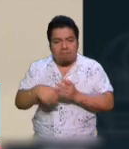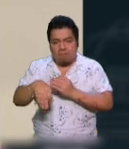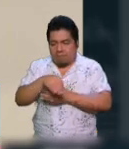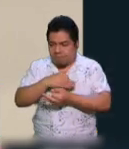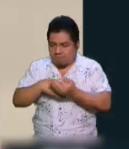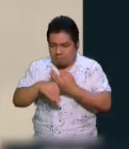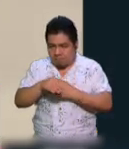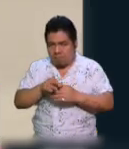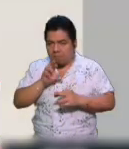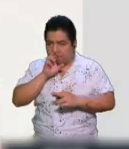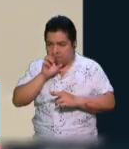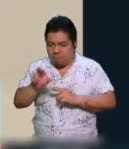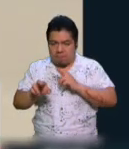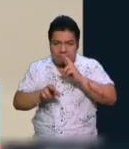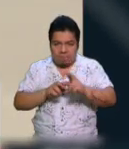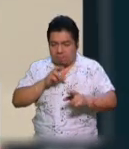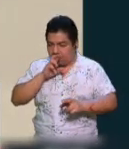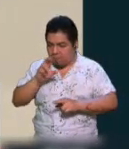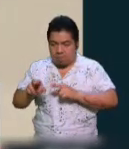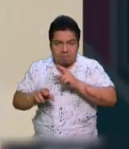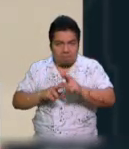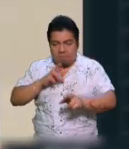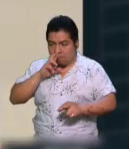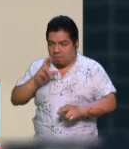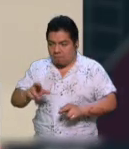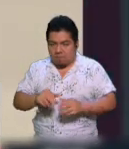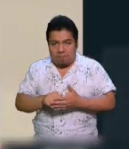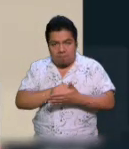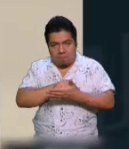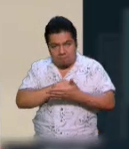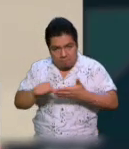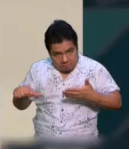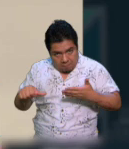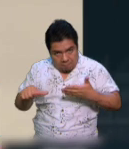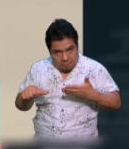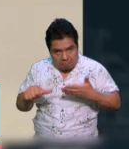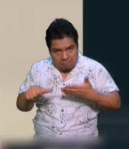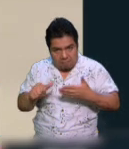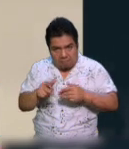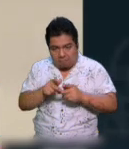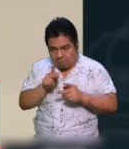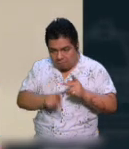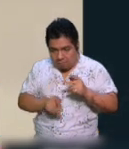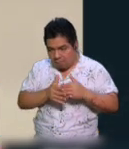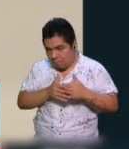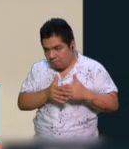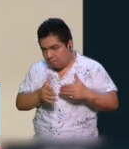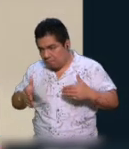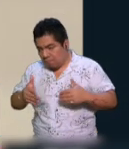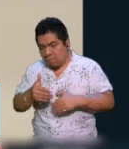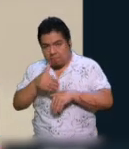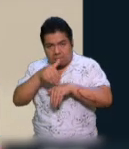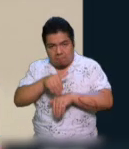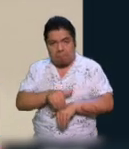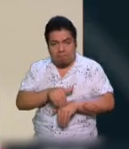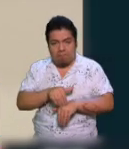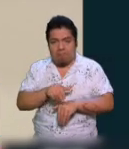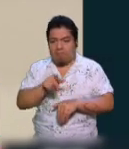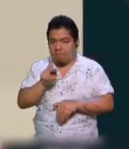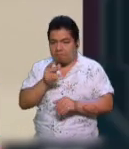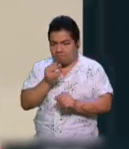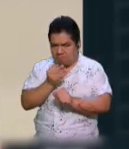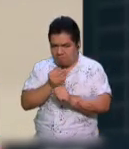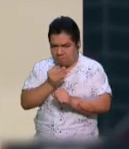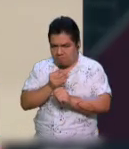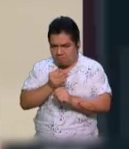todas ellas con una respuesta. Si esto se suspende de manera definitiva, habrá de acatarse, pero en